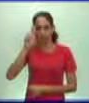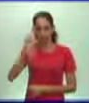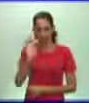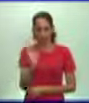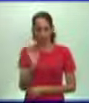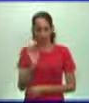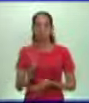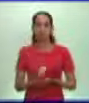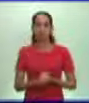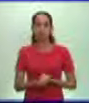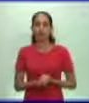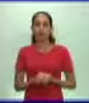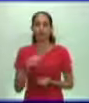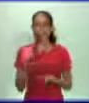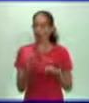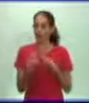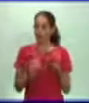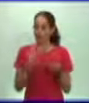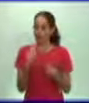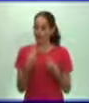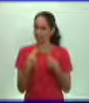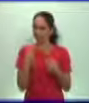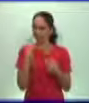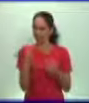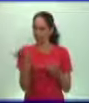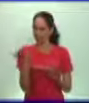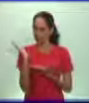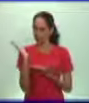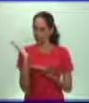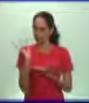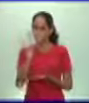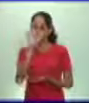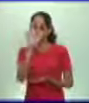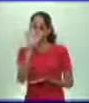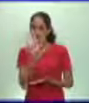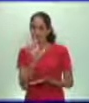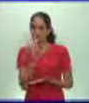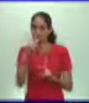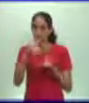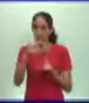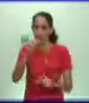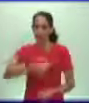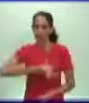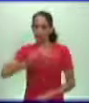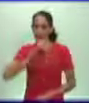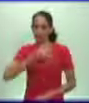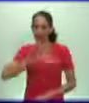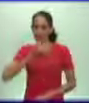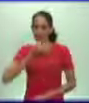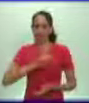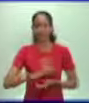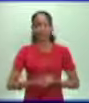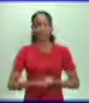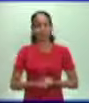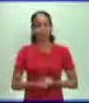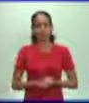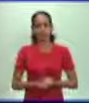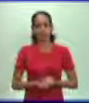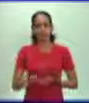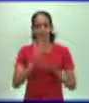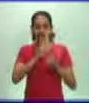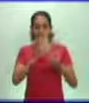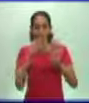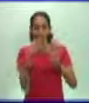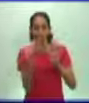clavó lo que se conoce en la historia como las 95 tesis. Y precisamente allí, en esas 95 tesis, hace crítica